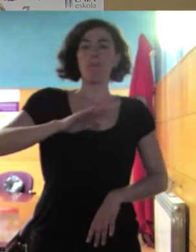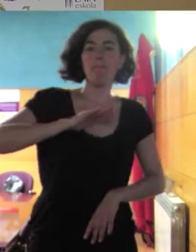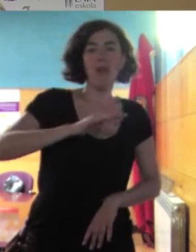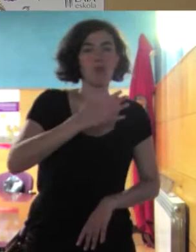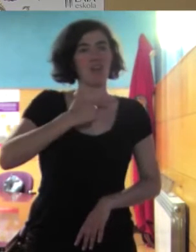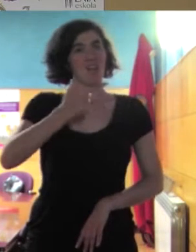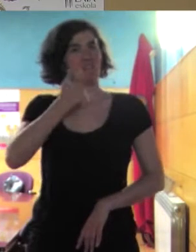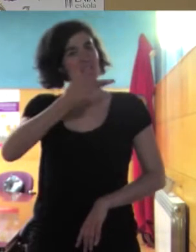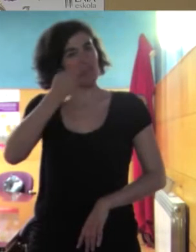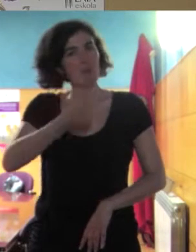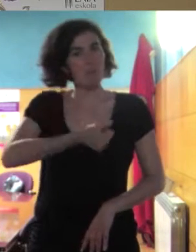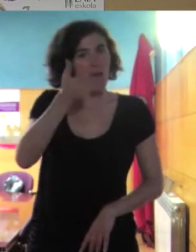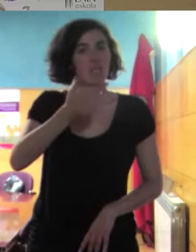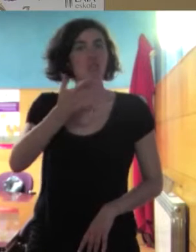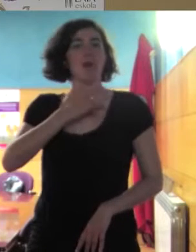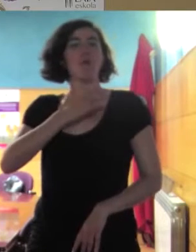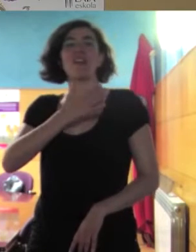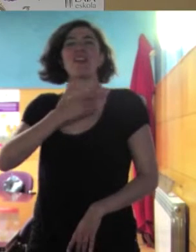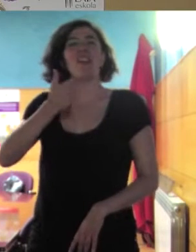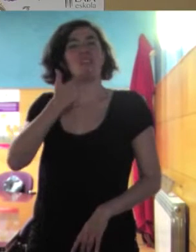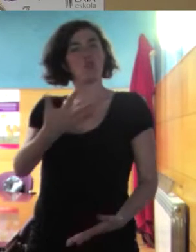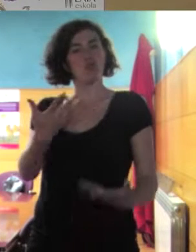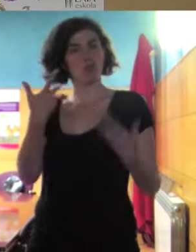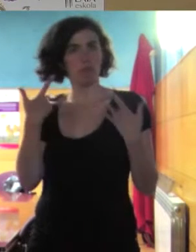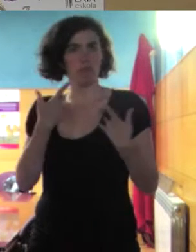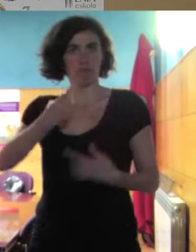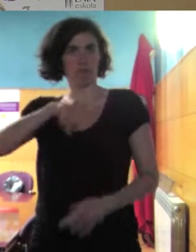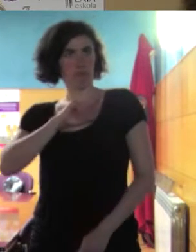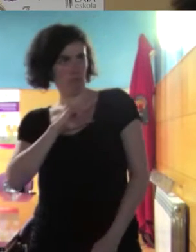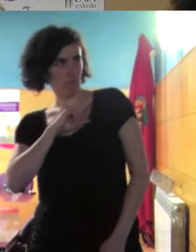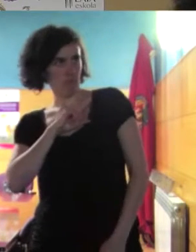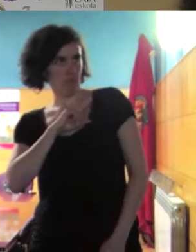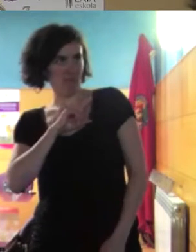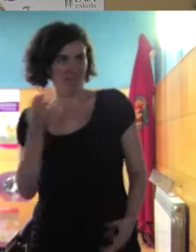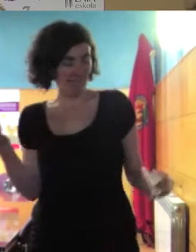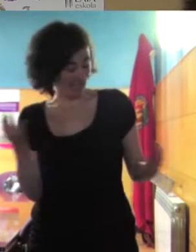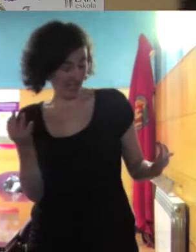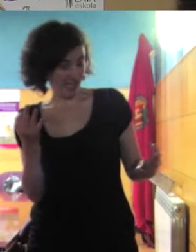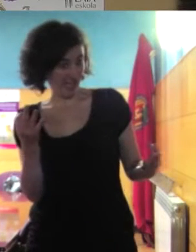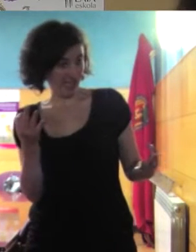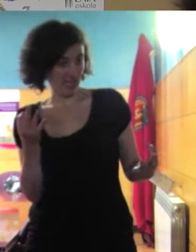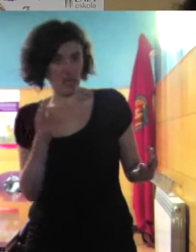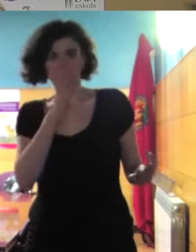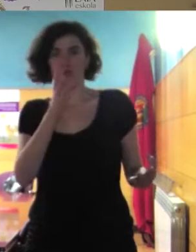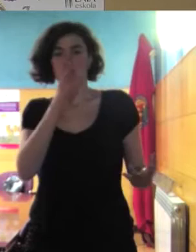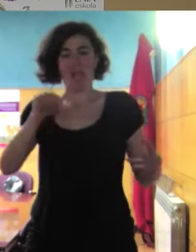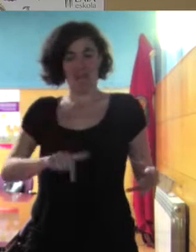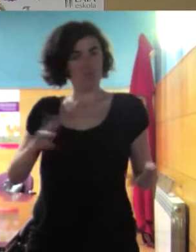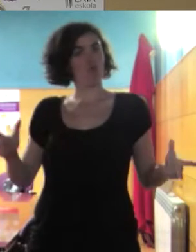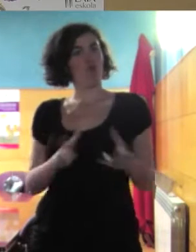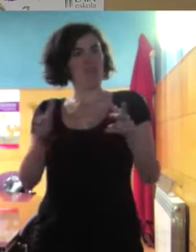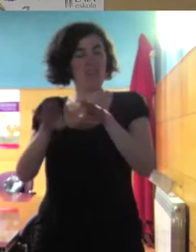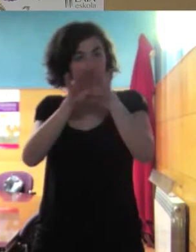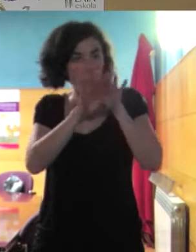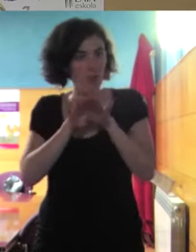sufrimiento es parte del amor y claro a veces nos sorprendemos y damos pero como puede ser eso en una sociedad formalmente igualitaria como la nuestra